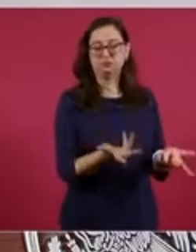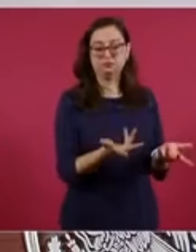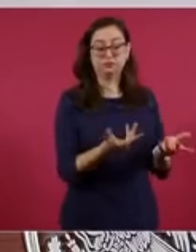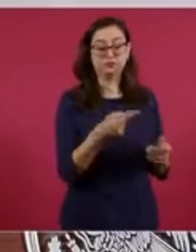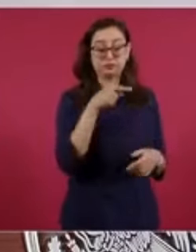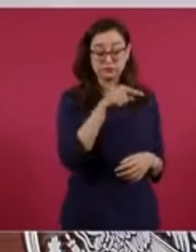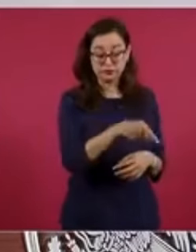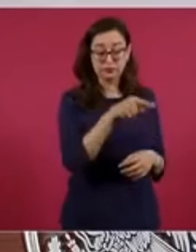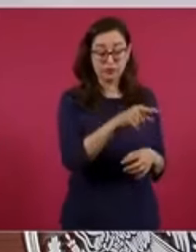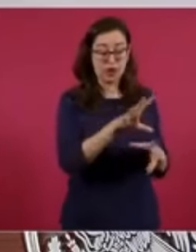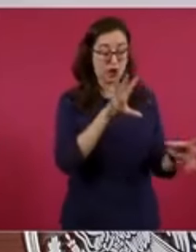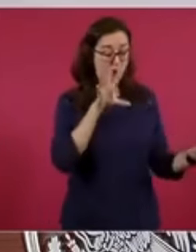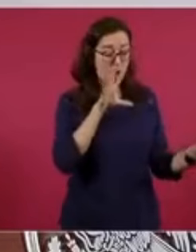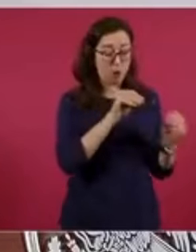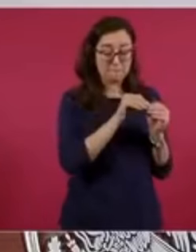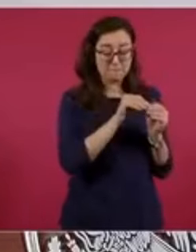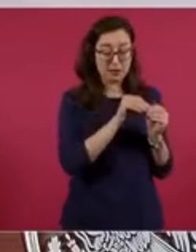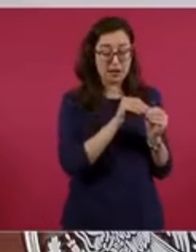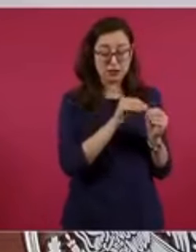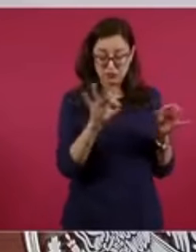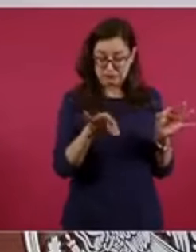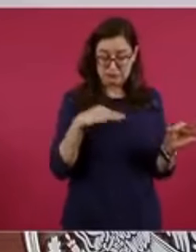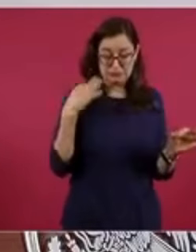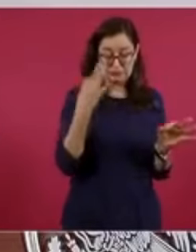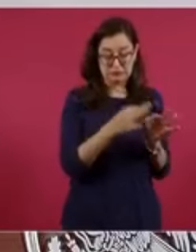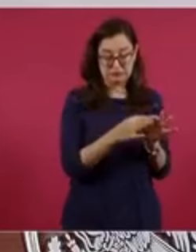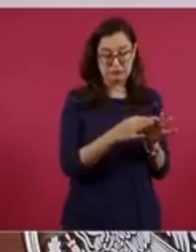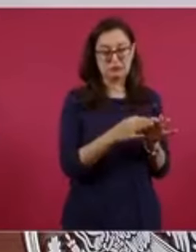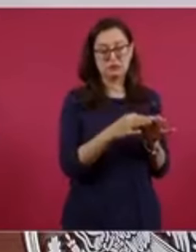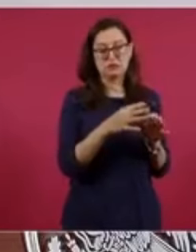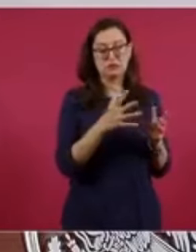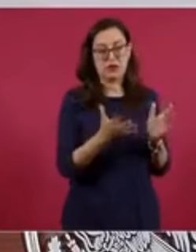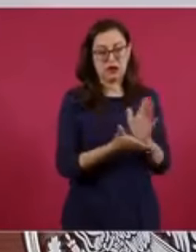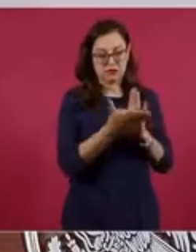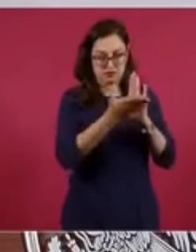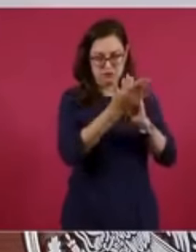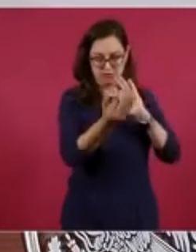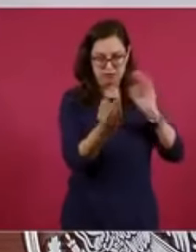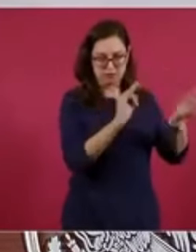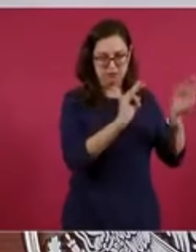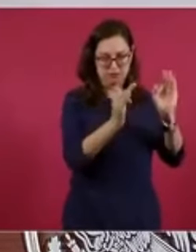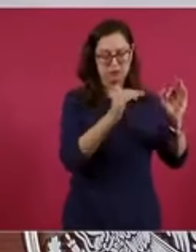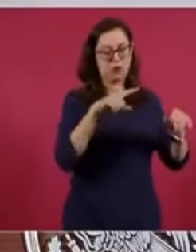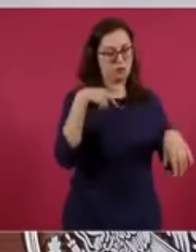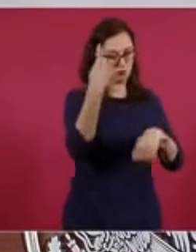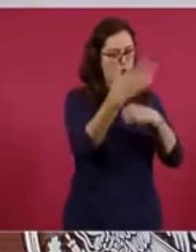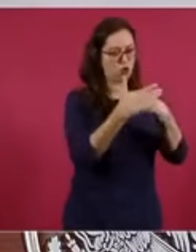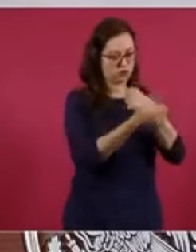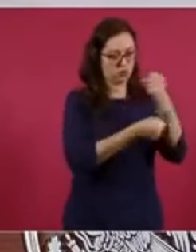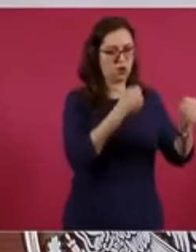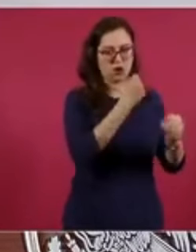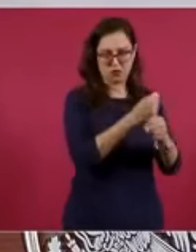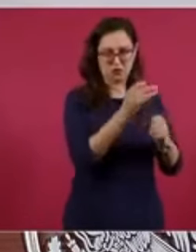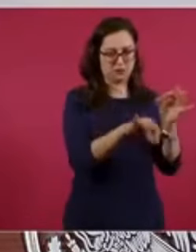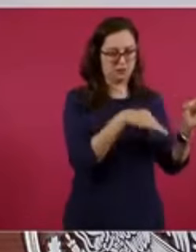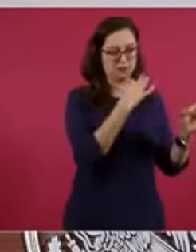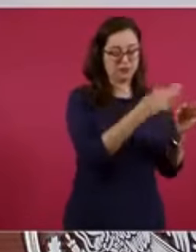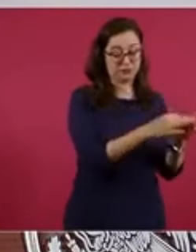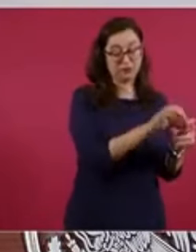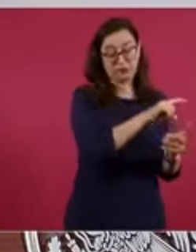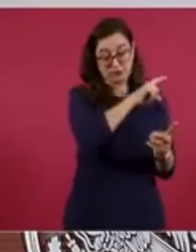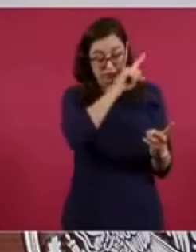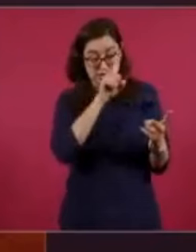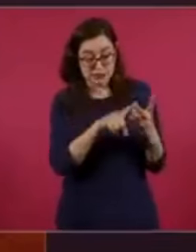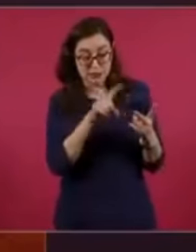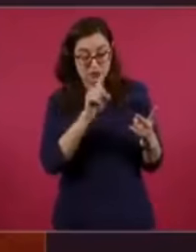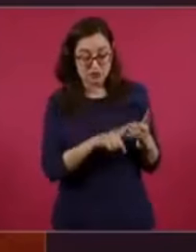de la línea Z, por ahí de mediados del año que viene. En lo que se refiere a la línea FA, que es la que va de Cuatzacoalcos